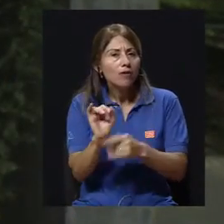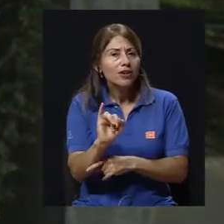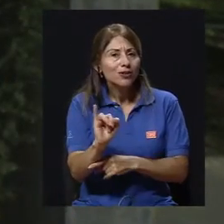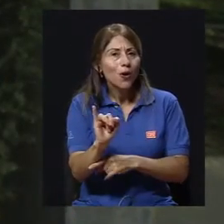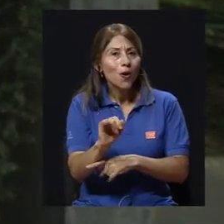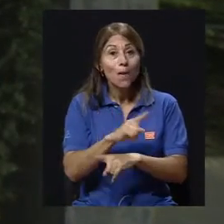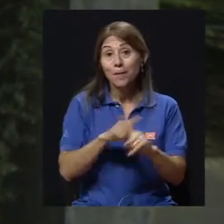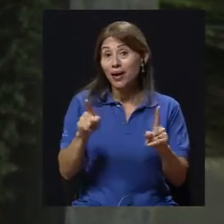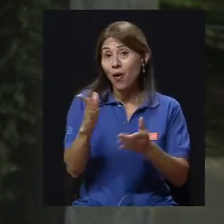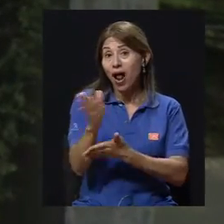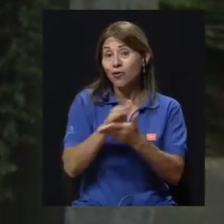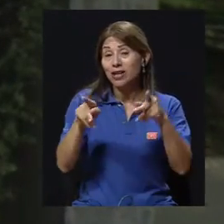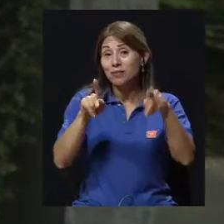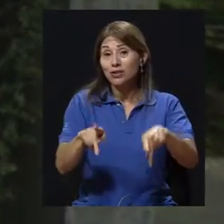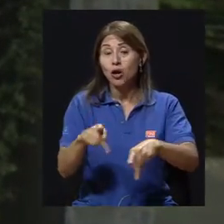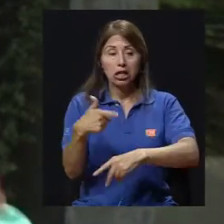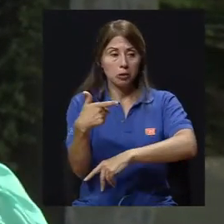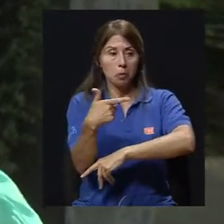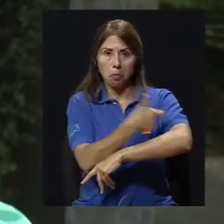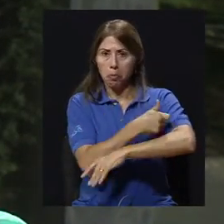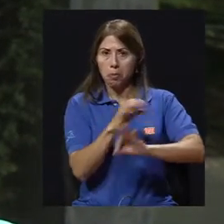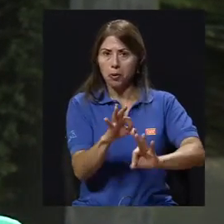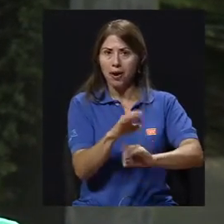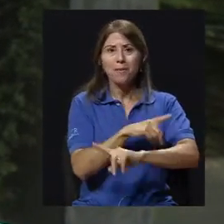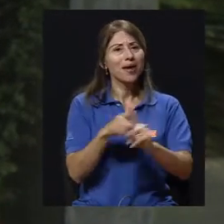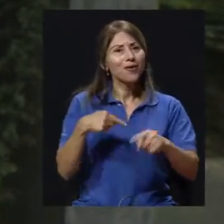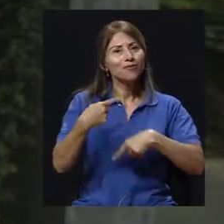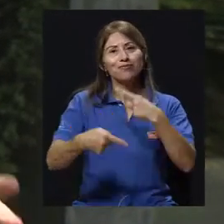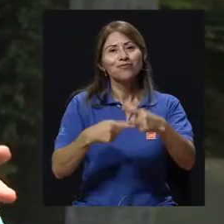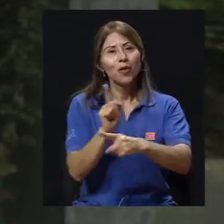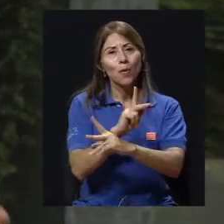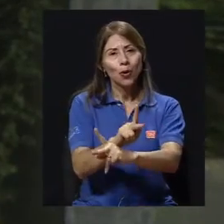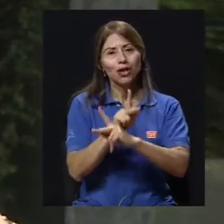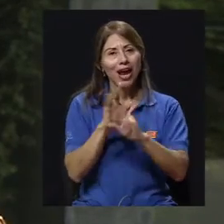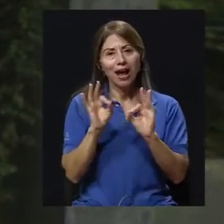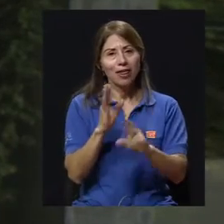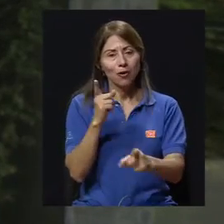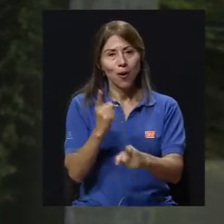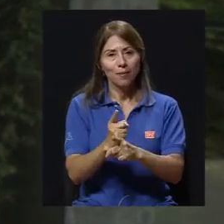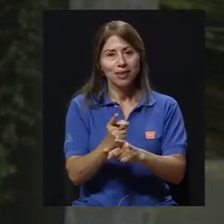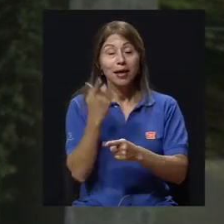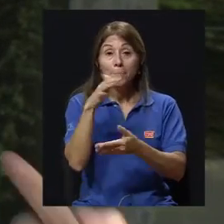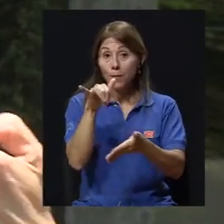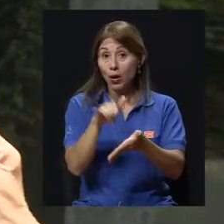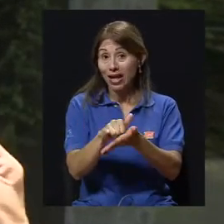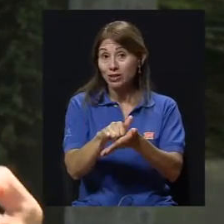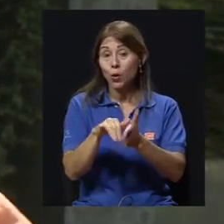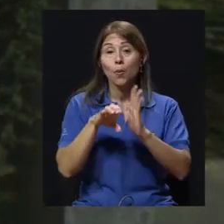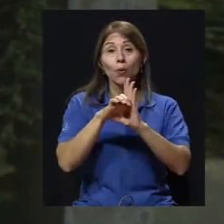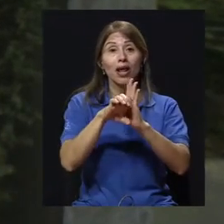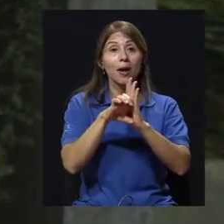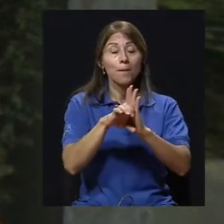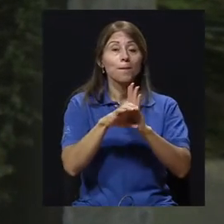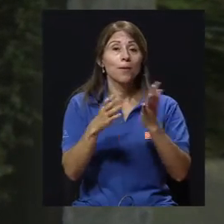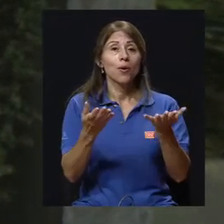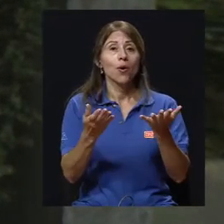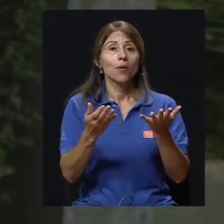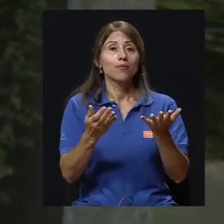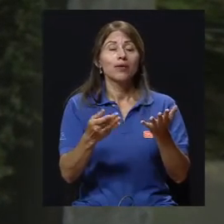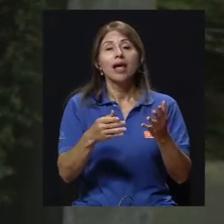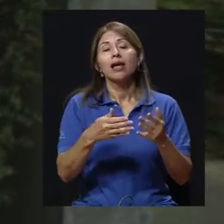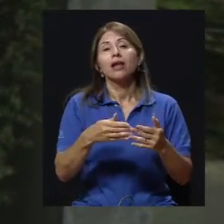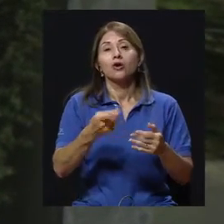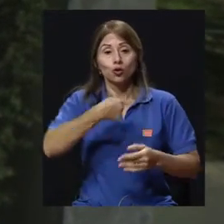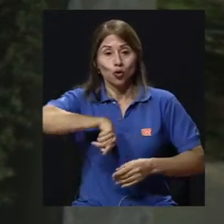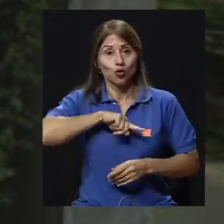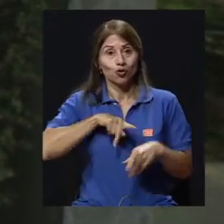no necesariamente levantan un grado de inmunidad que los proteja adecuadamente. Por eso, por ejemplo, el personal sanitario, cada cierto tiempo